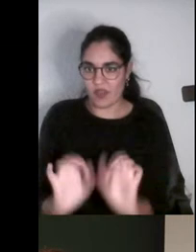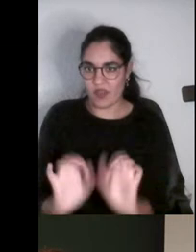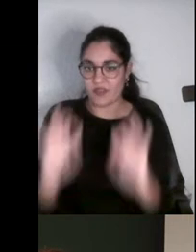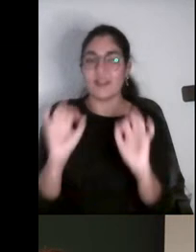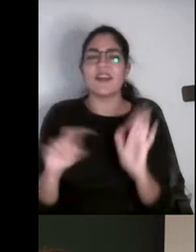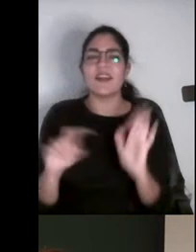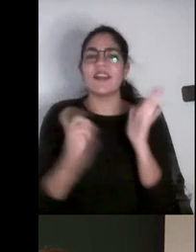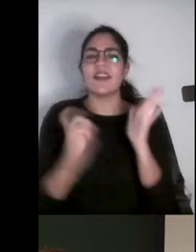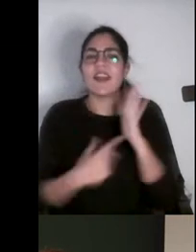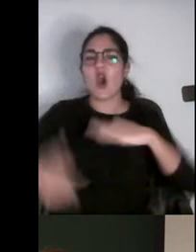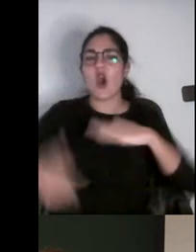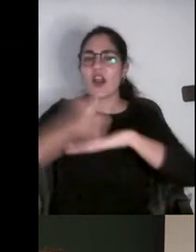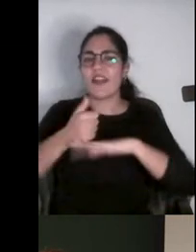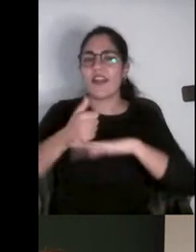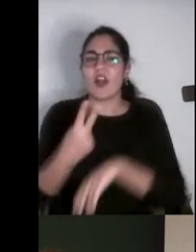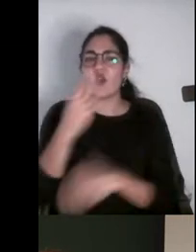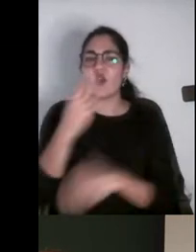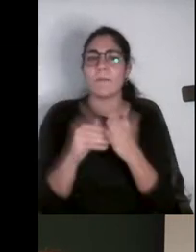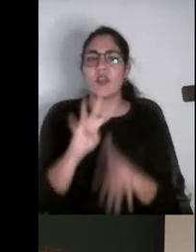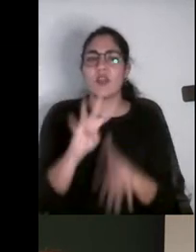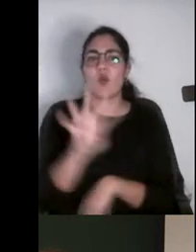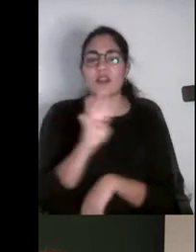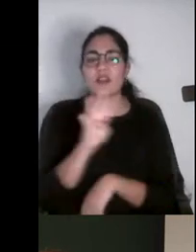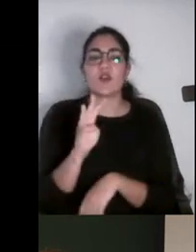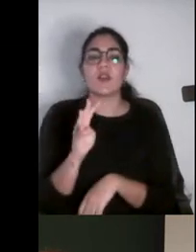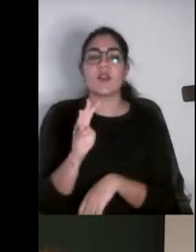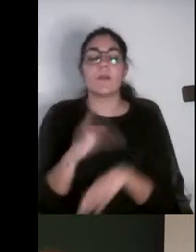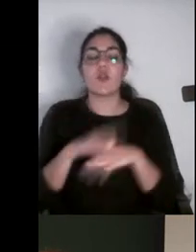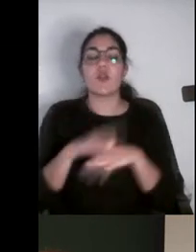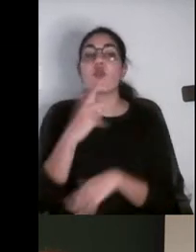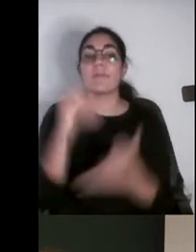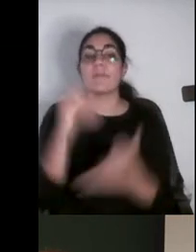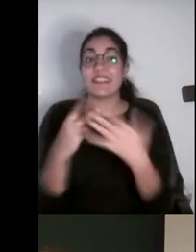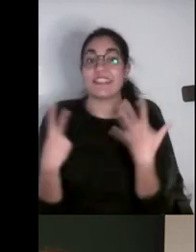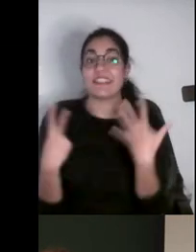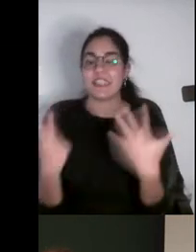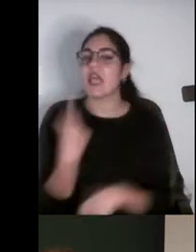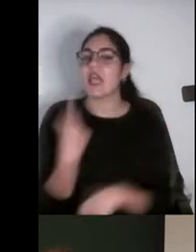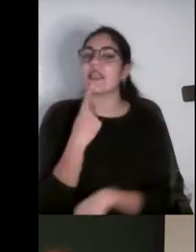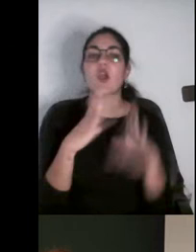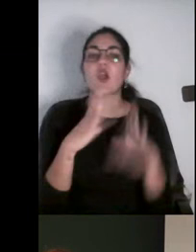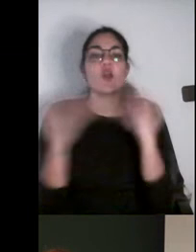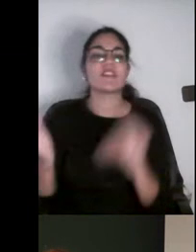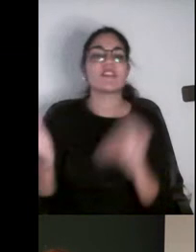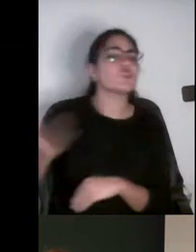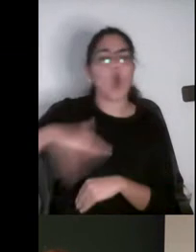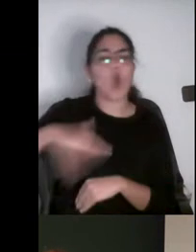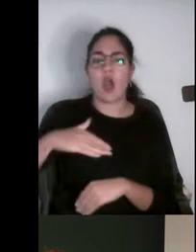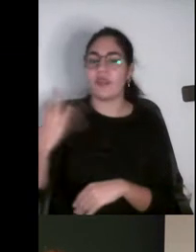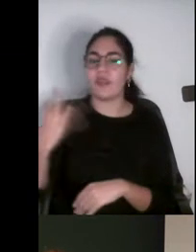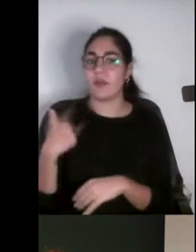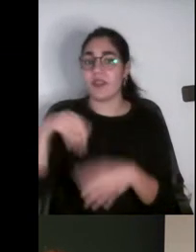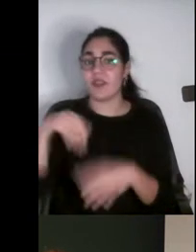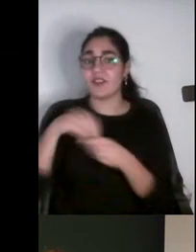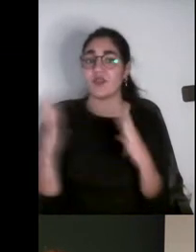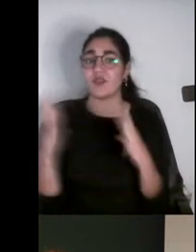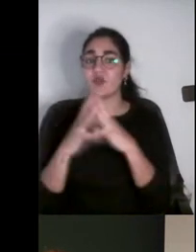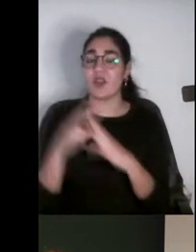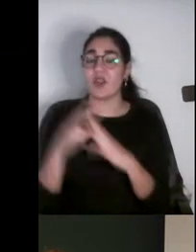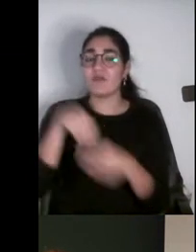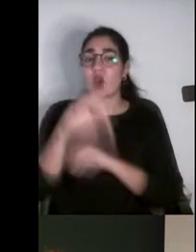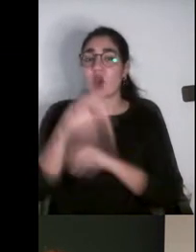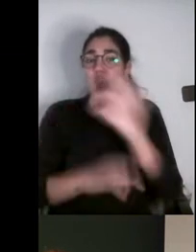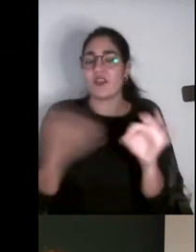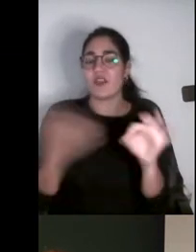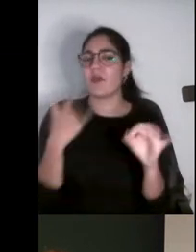Orgánica 4 del 2007 concreta que las universidades contaran entre sus estructuras de organización con unidades de igualdad